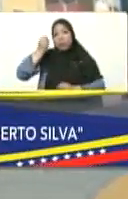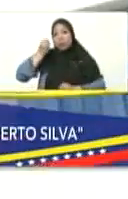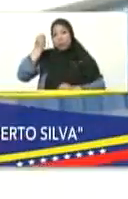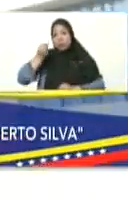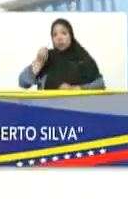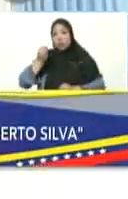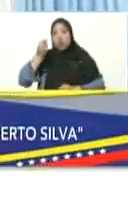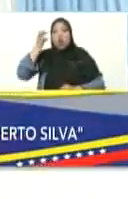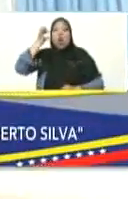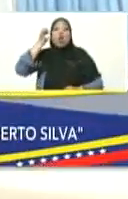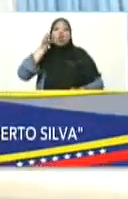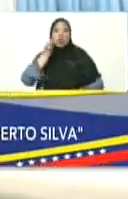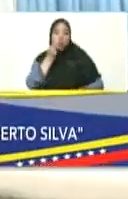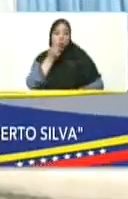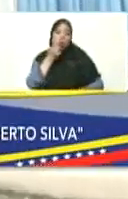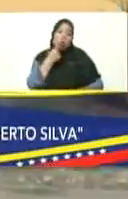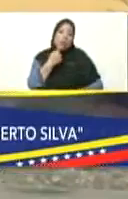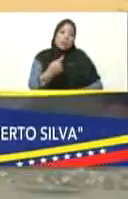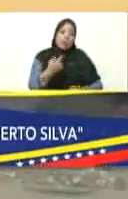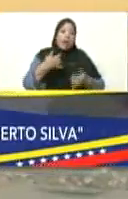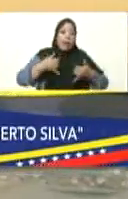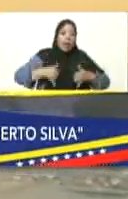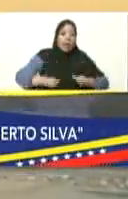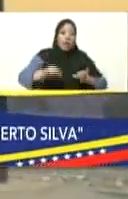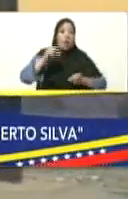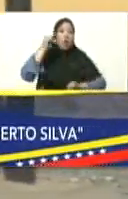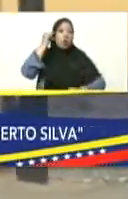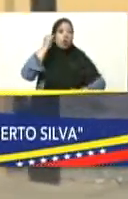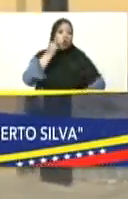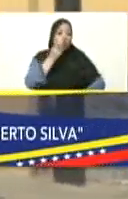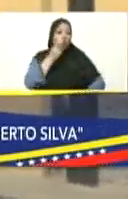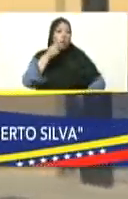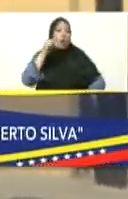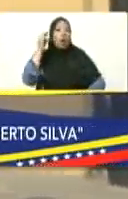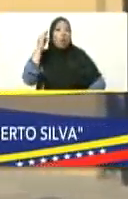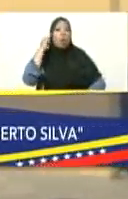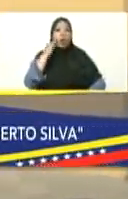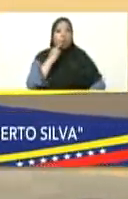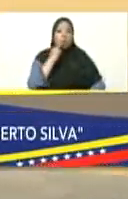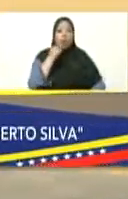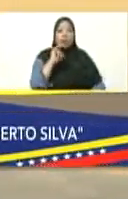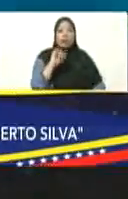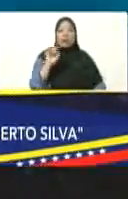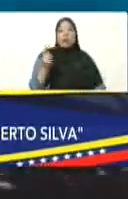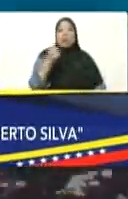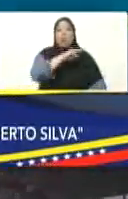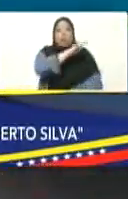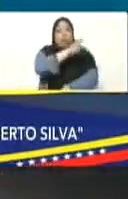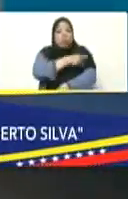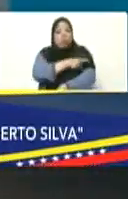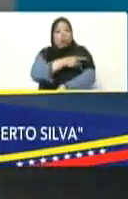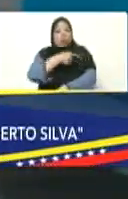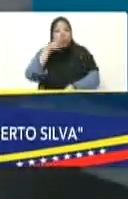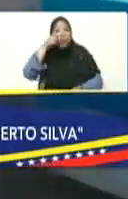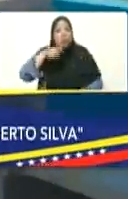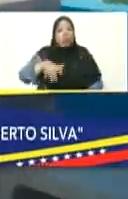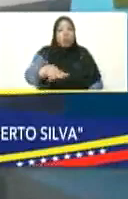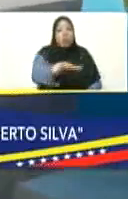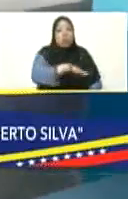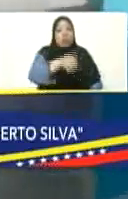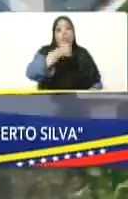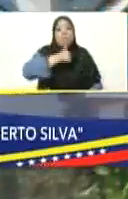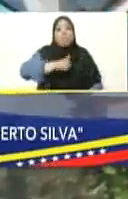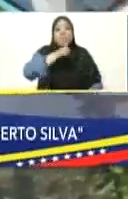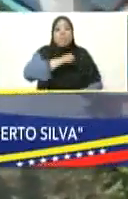mariscal Antonio José de Sucre y decía en su carta que el gran poder existe en la fuerza irresistible